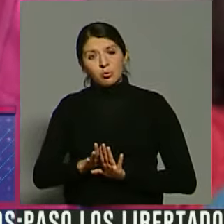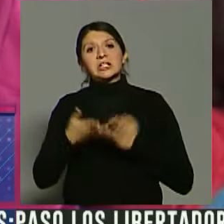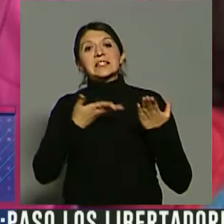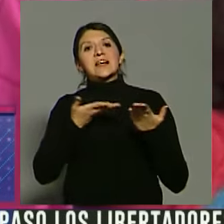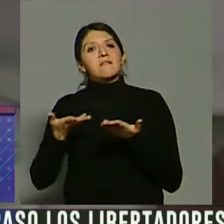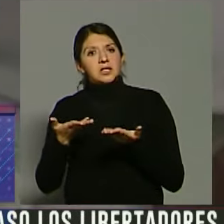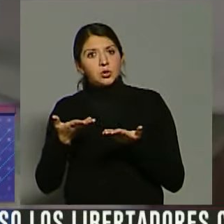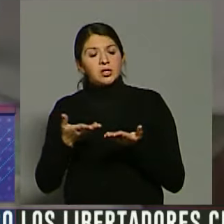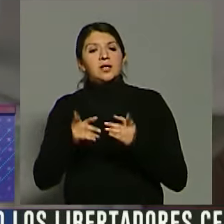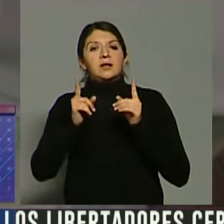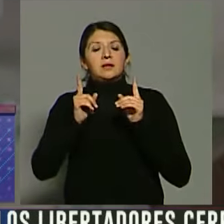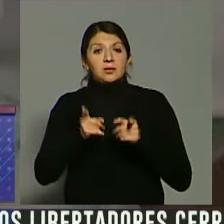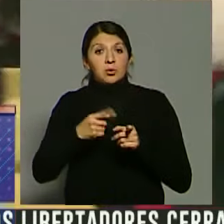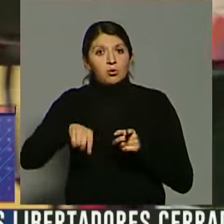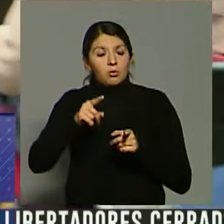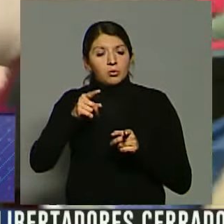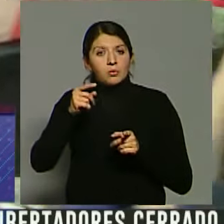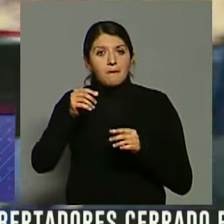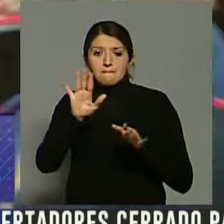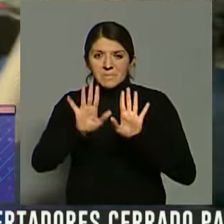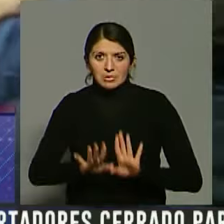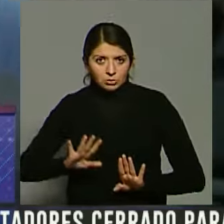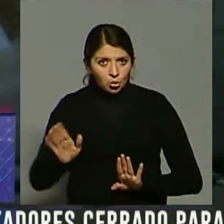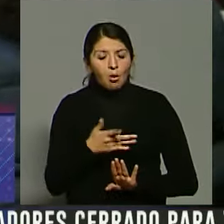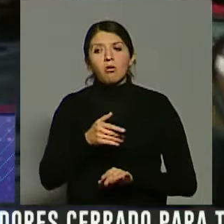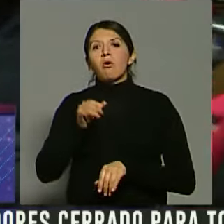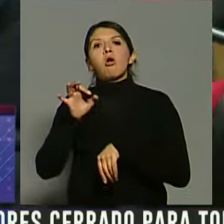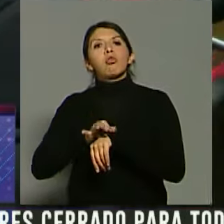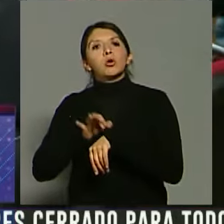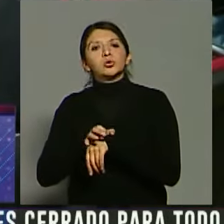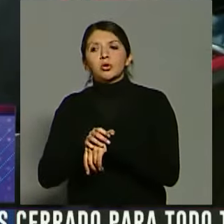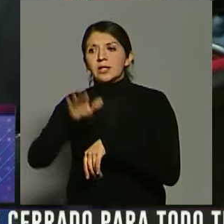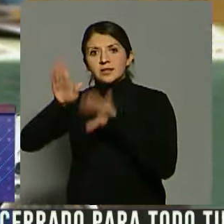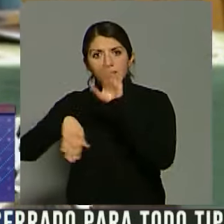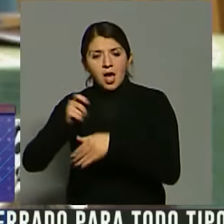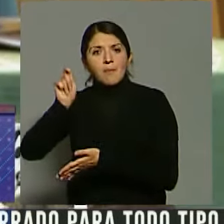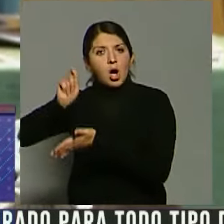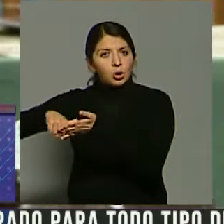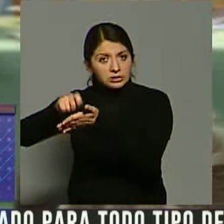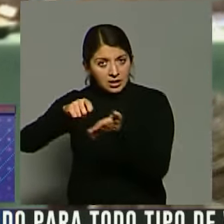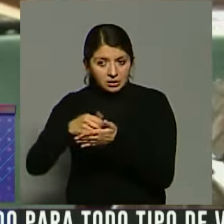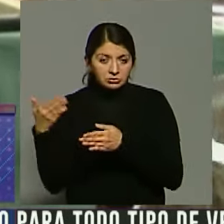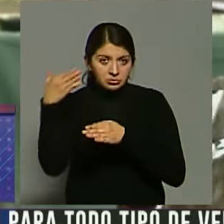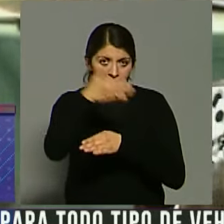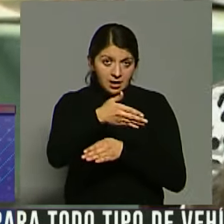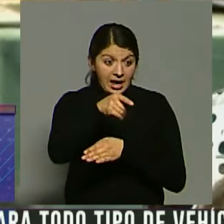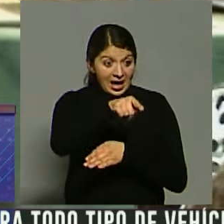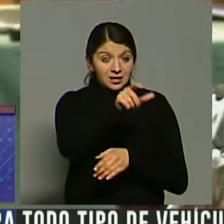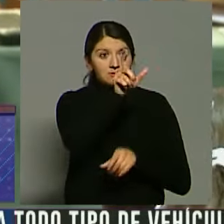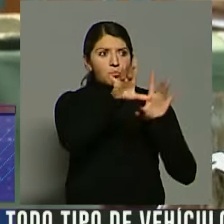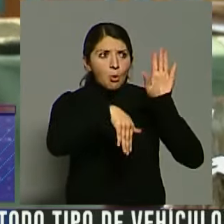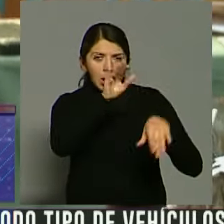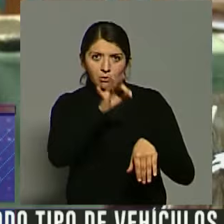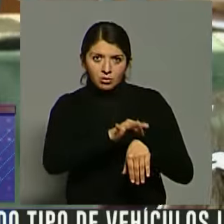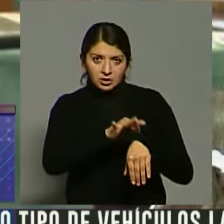nos hacemos cargo de toda esa logística, de todo el personal médico. Contratamos personal médico en los lugares a los que vamos y además llevamos nuestro